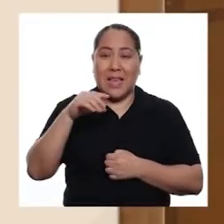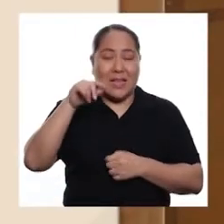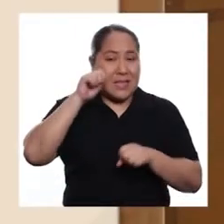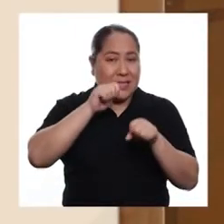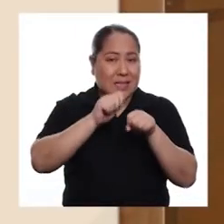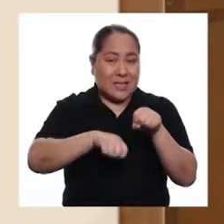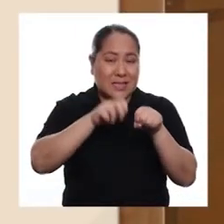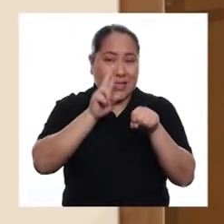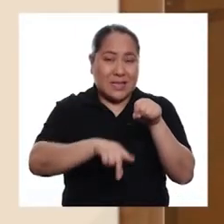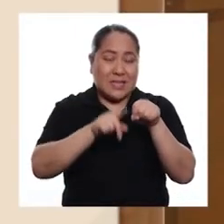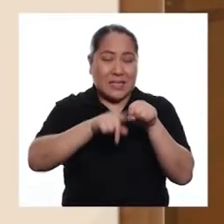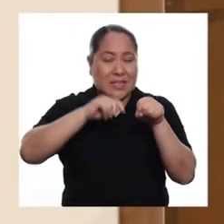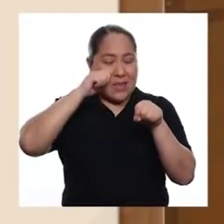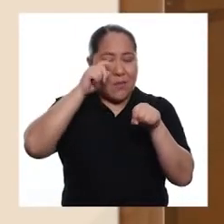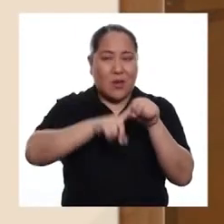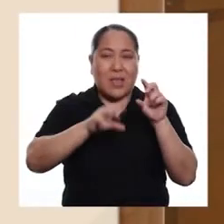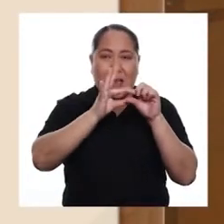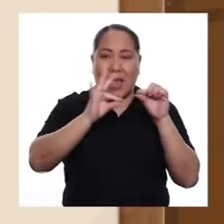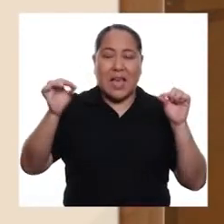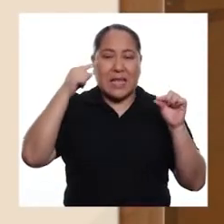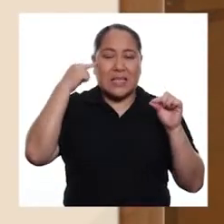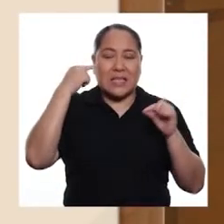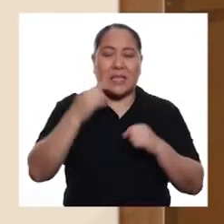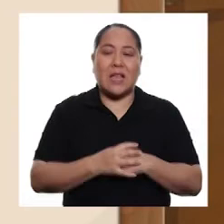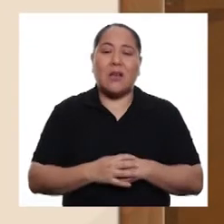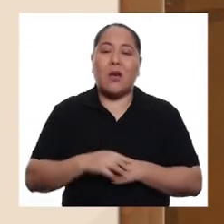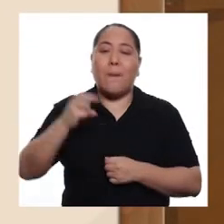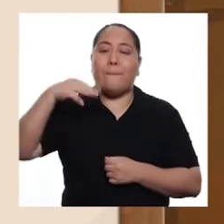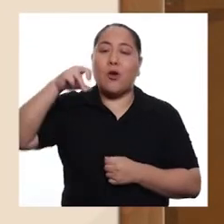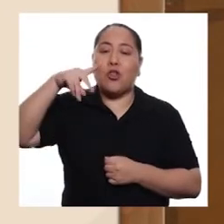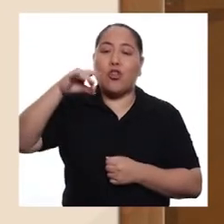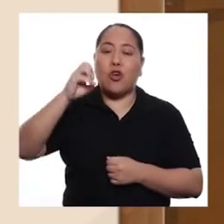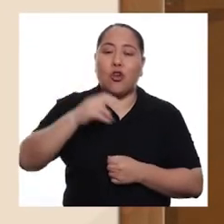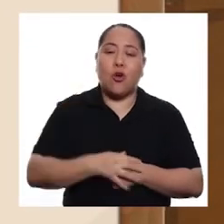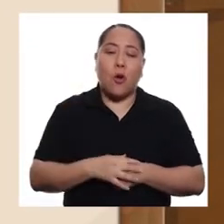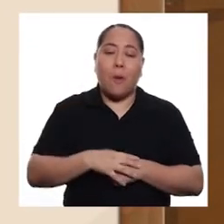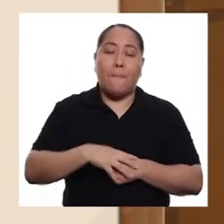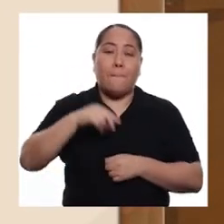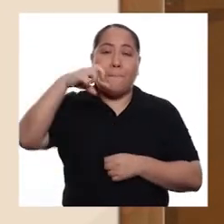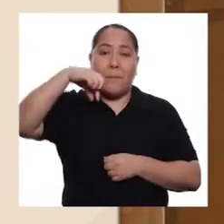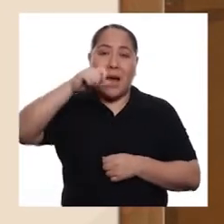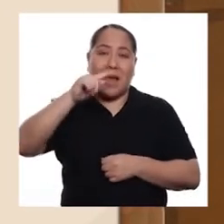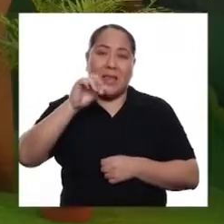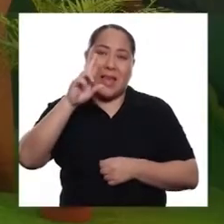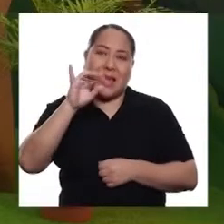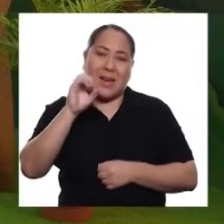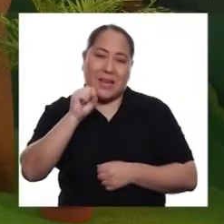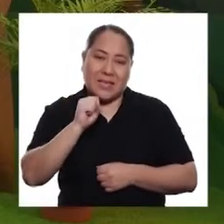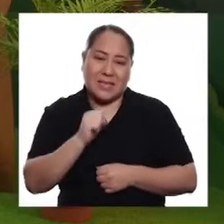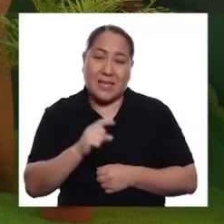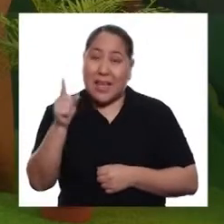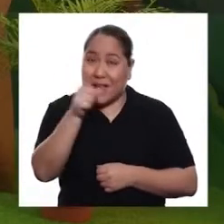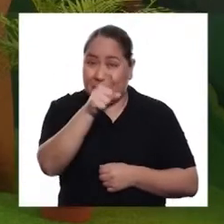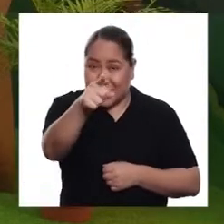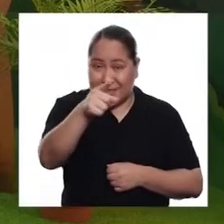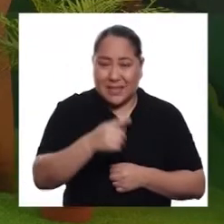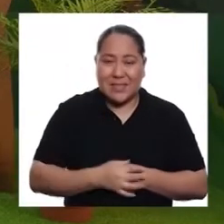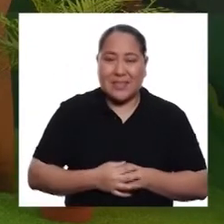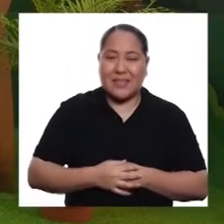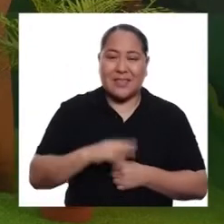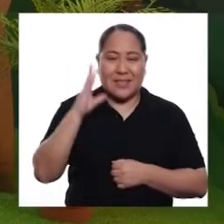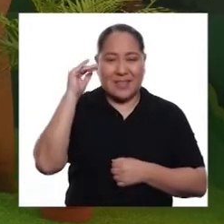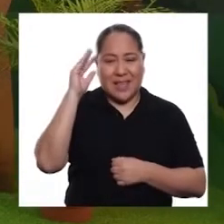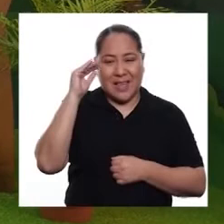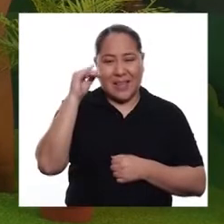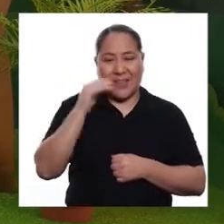Cebolla china, mondongo de res, pata de res. Ahora les toca a